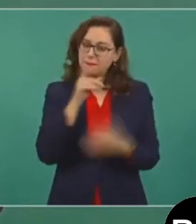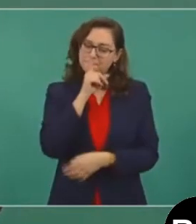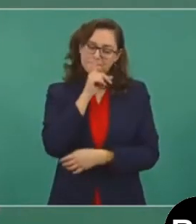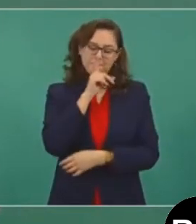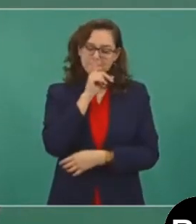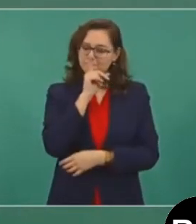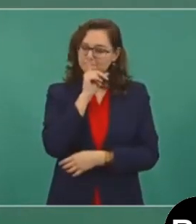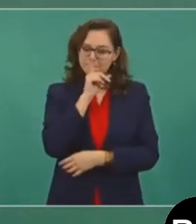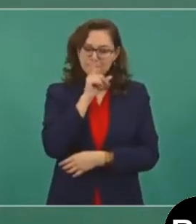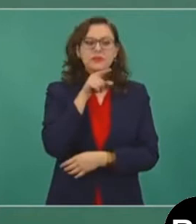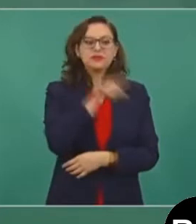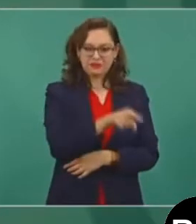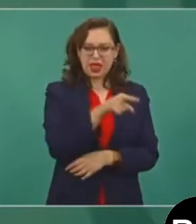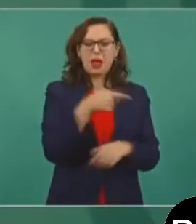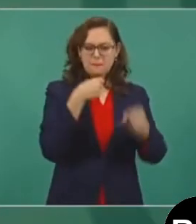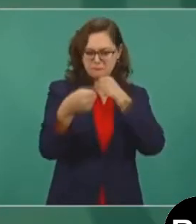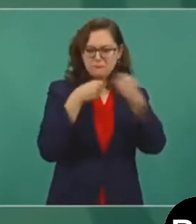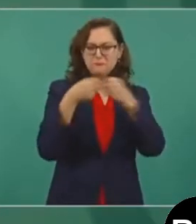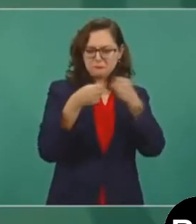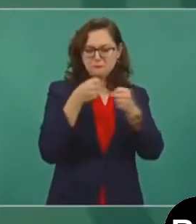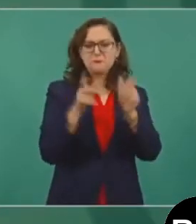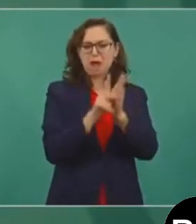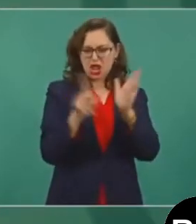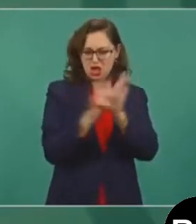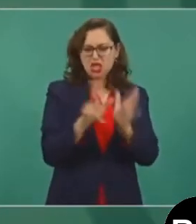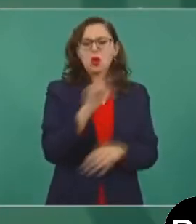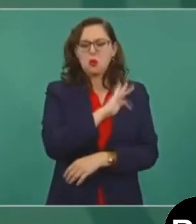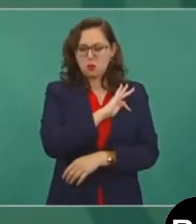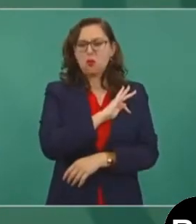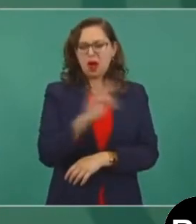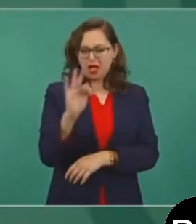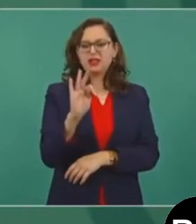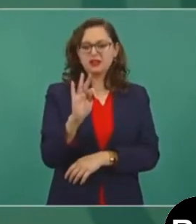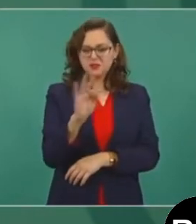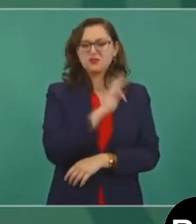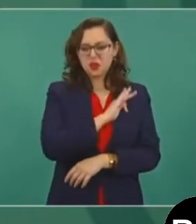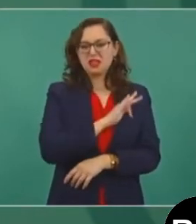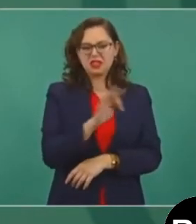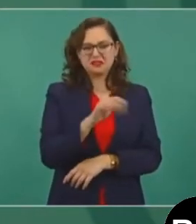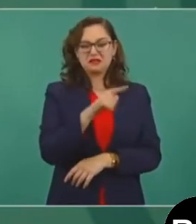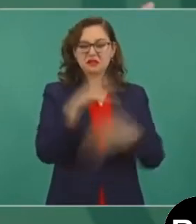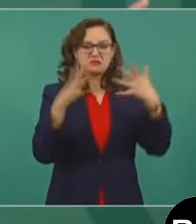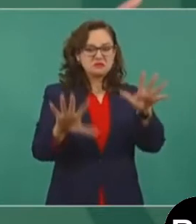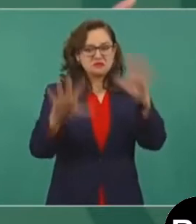dar bandazos y se tocan los extremos,